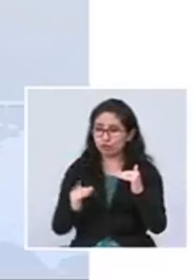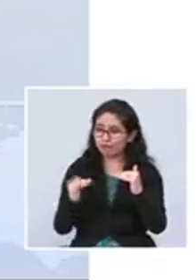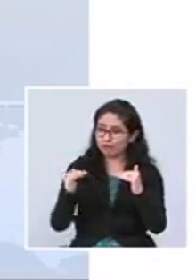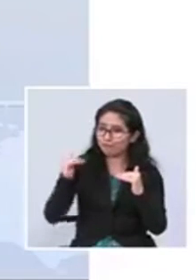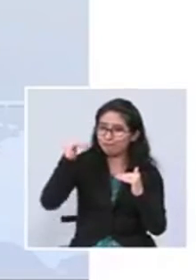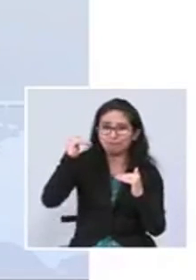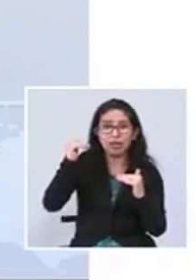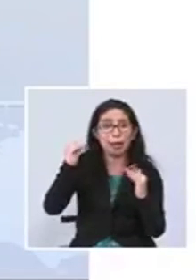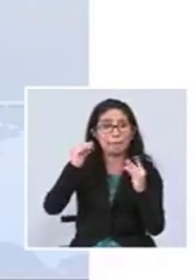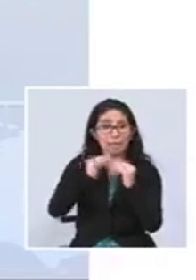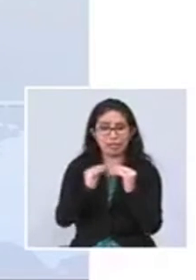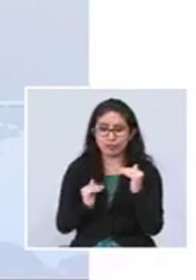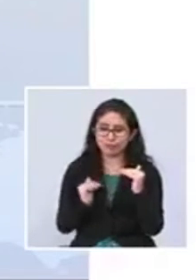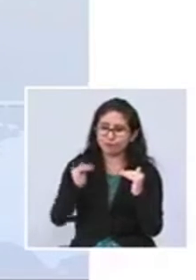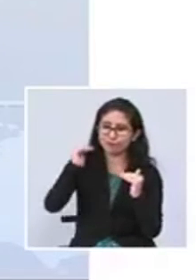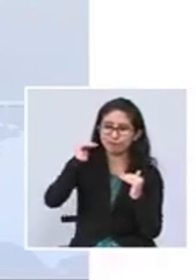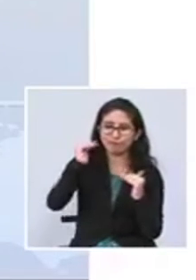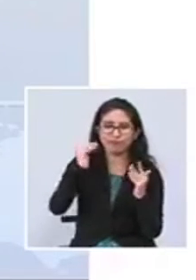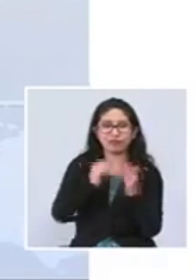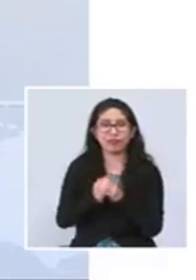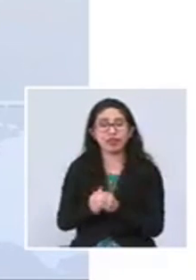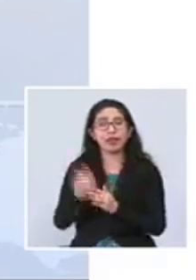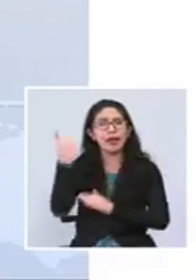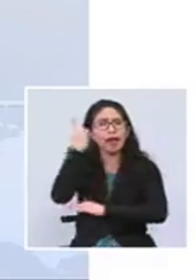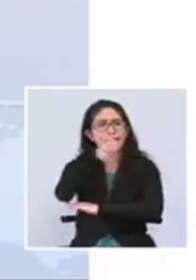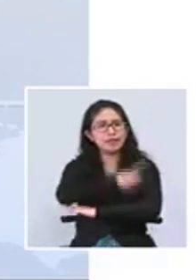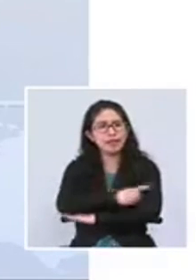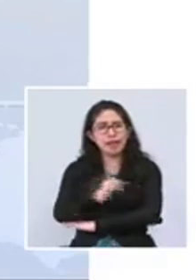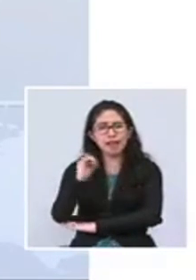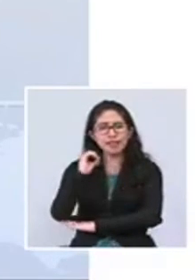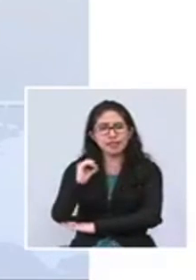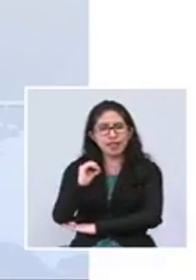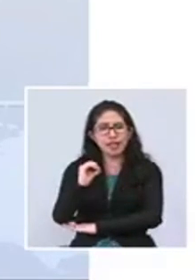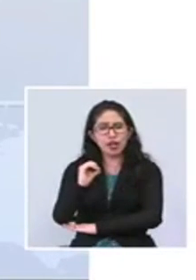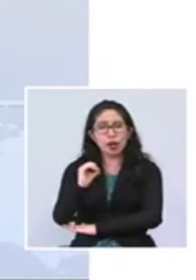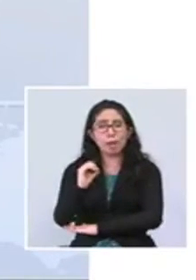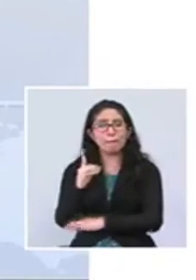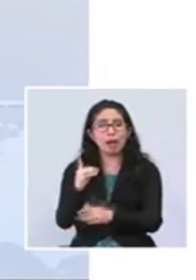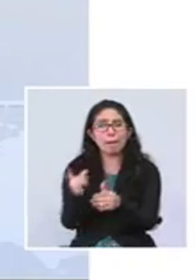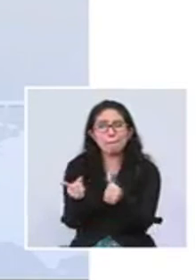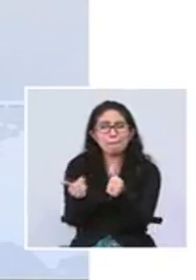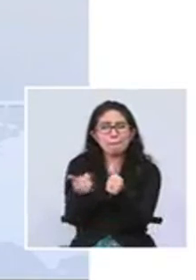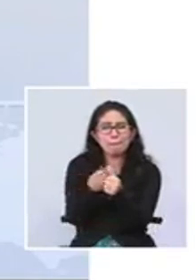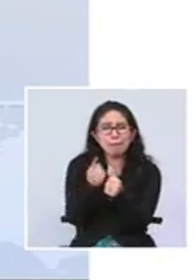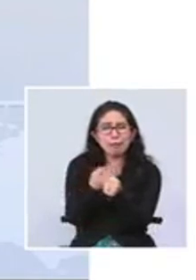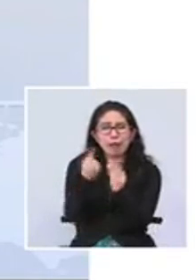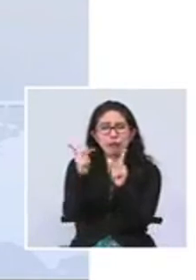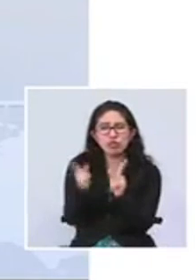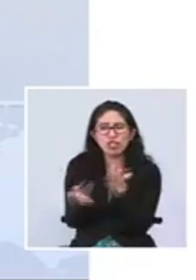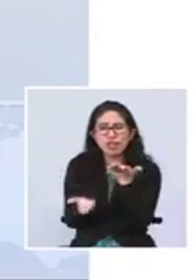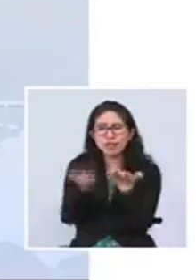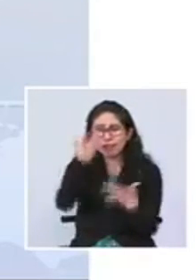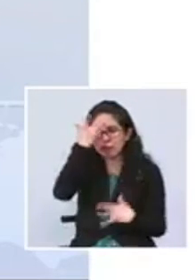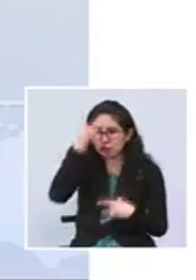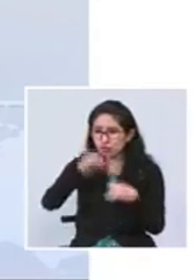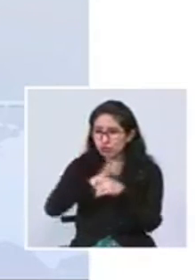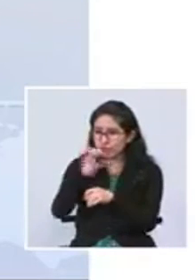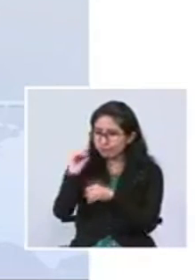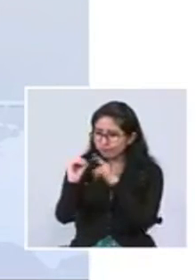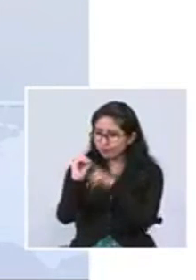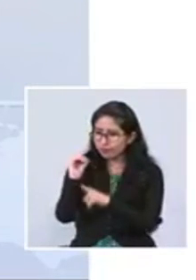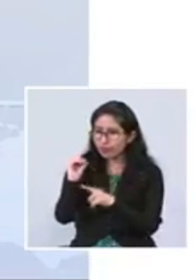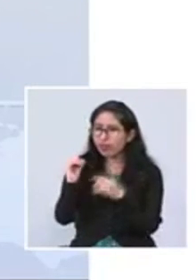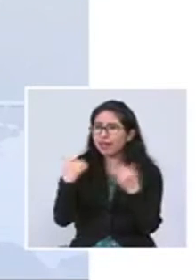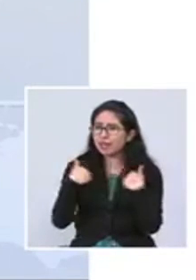quiero mostrar yo, en el día cero sería cuando se nos presenta un caso sospechoso y si haya tenido